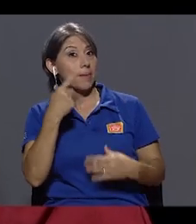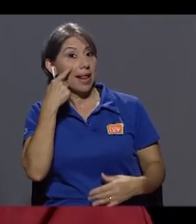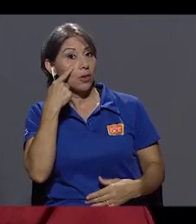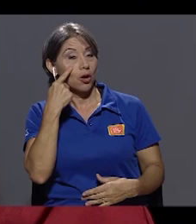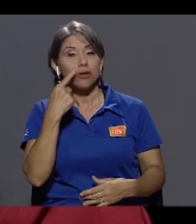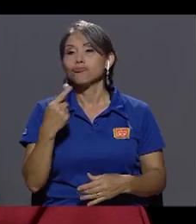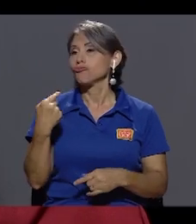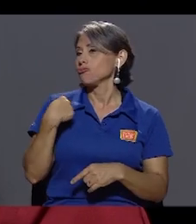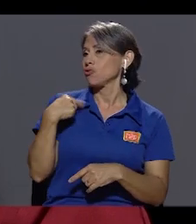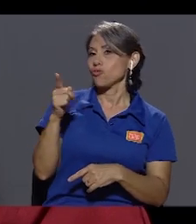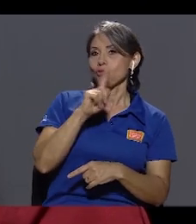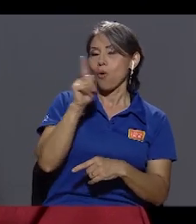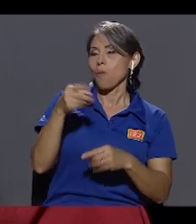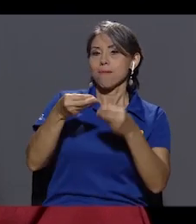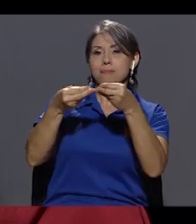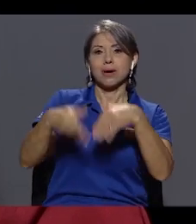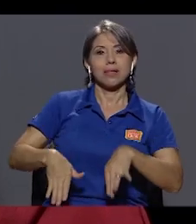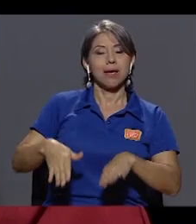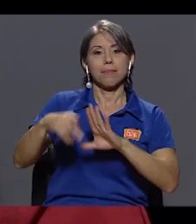principios éticos.